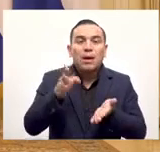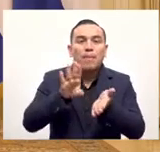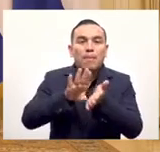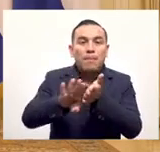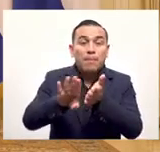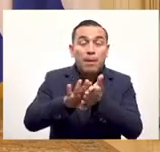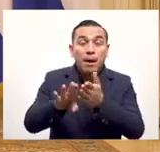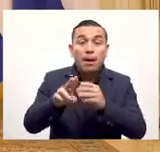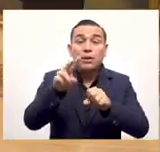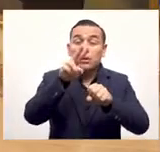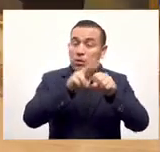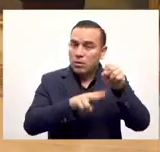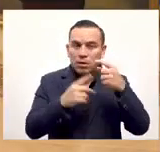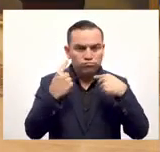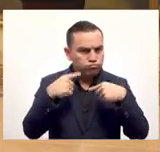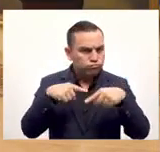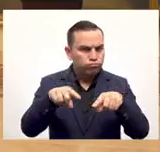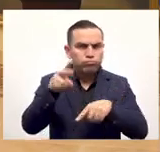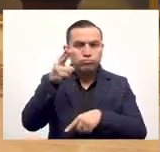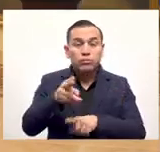pagadas en dólares.